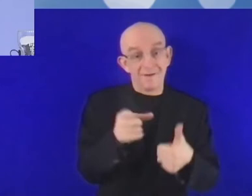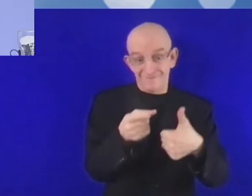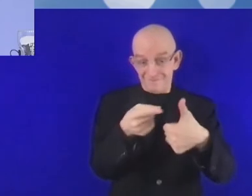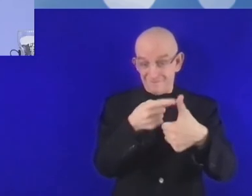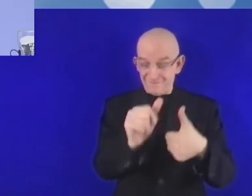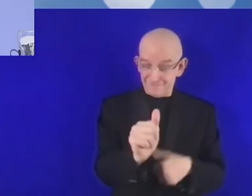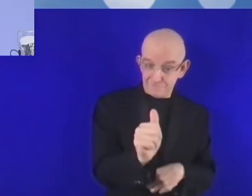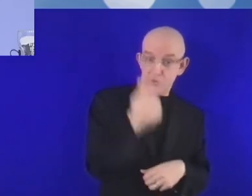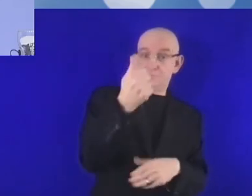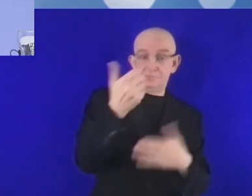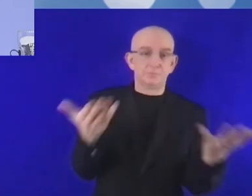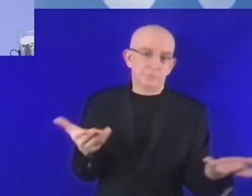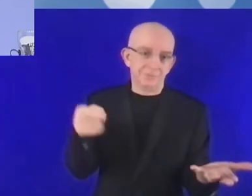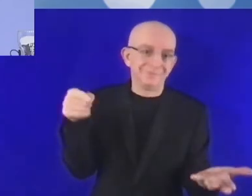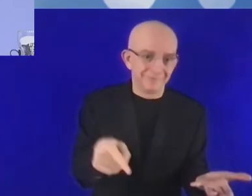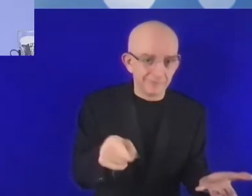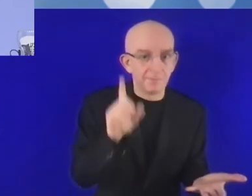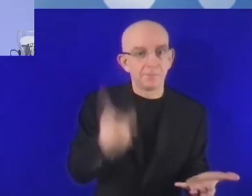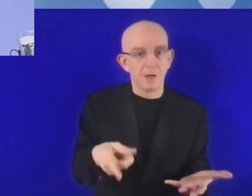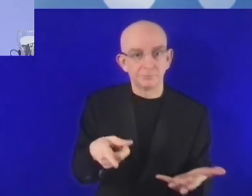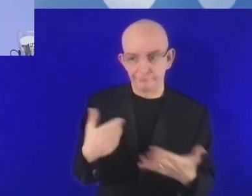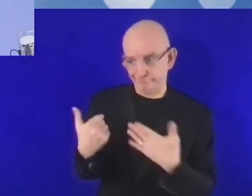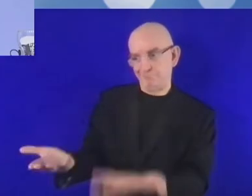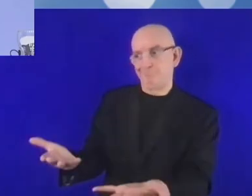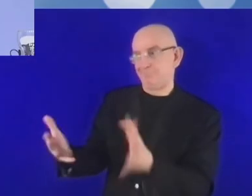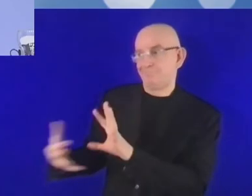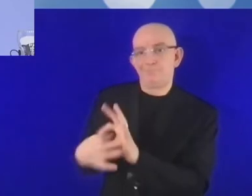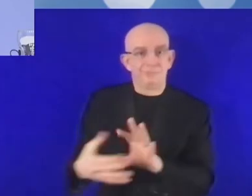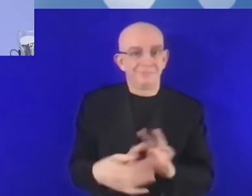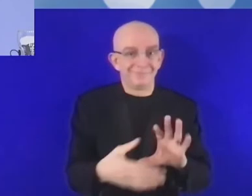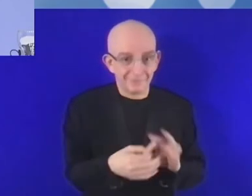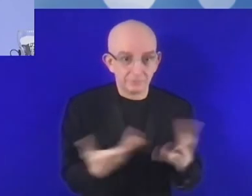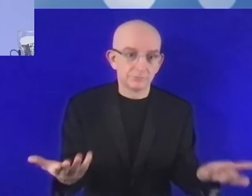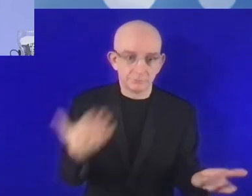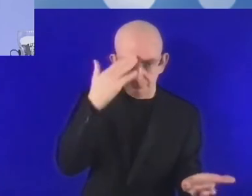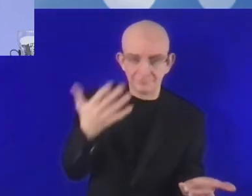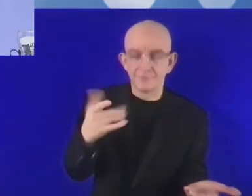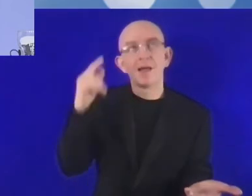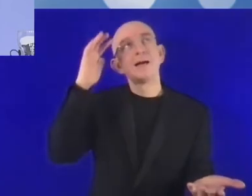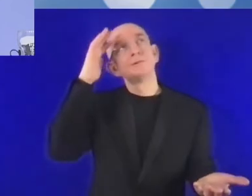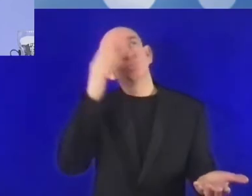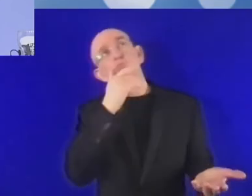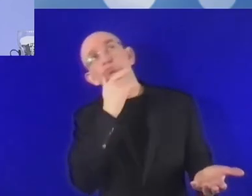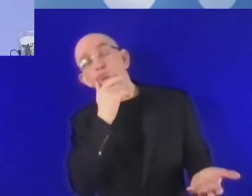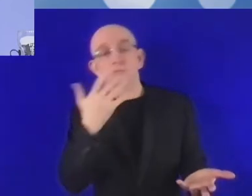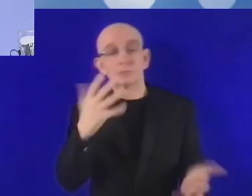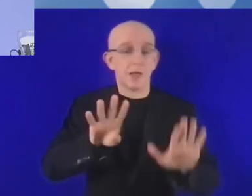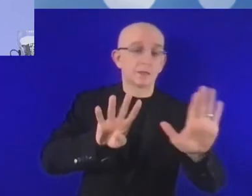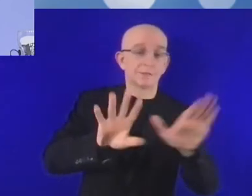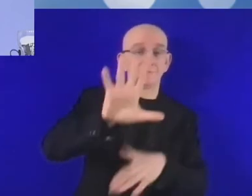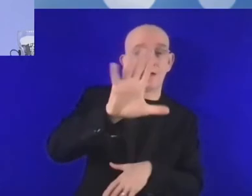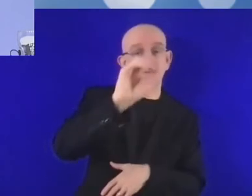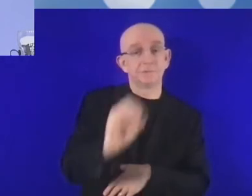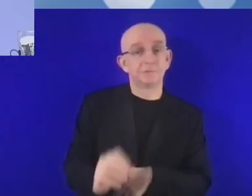tenemos que garantizarles dicha conectividad. Sabemos que por lo menos en teoría el 90% de la